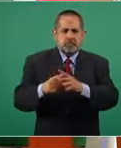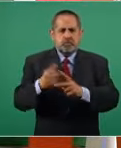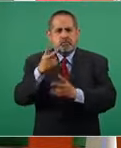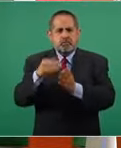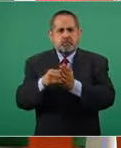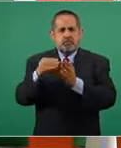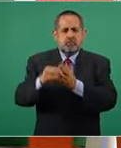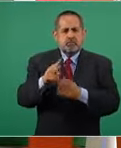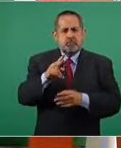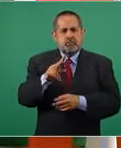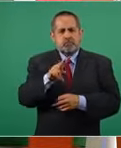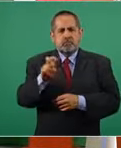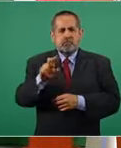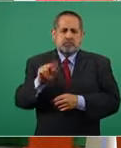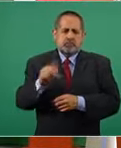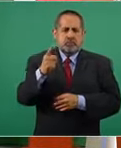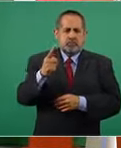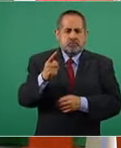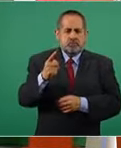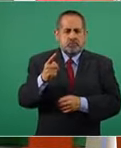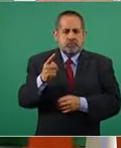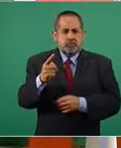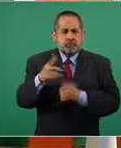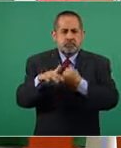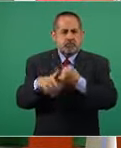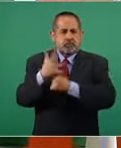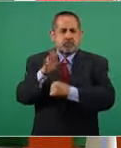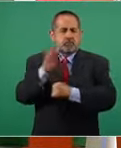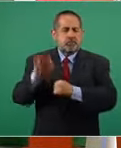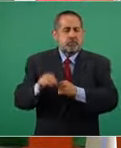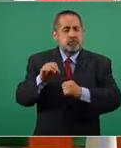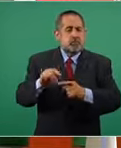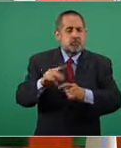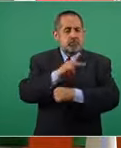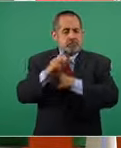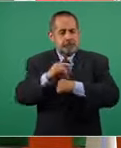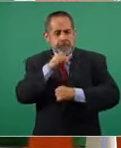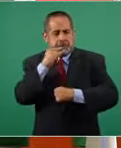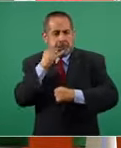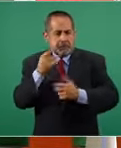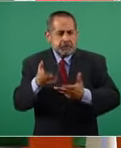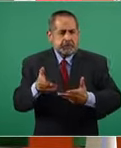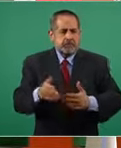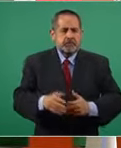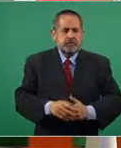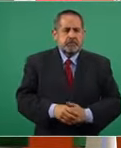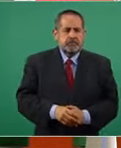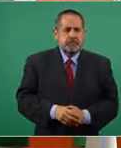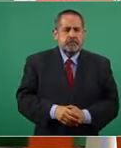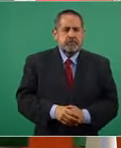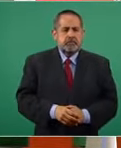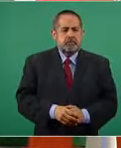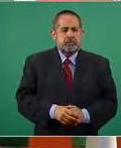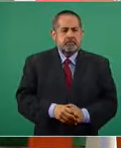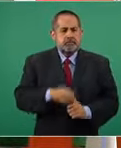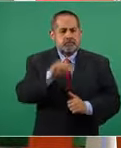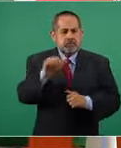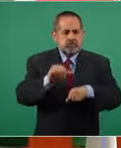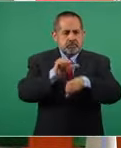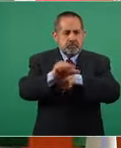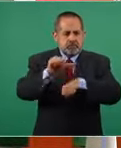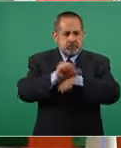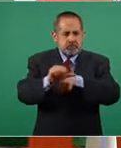871 dosis 15% de su población luego Argentina